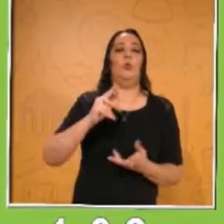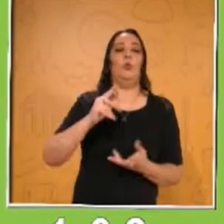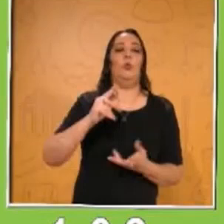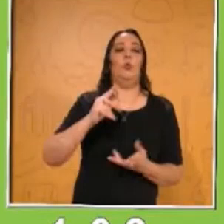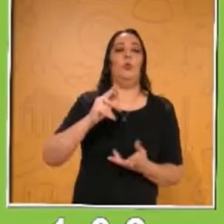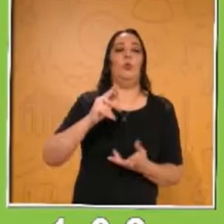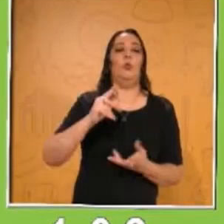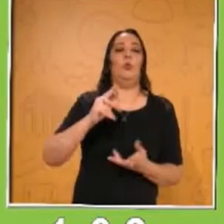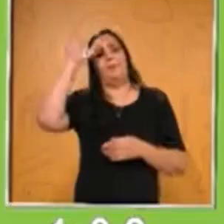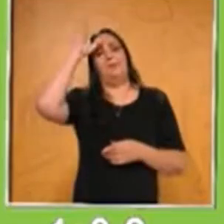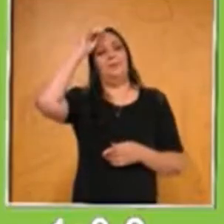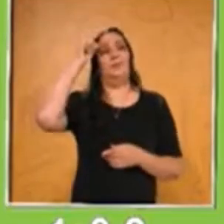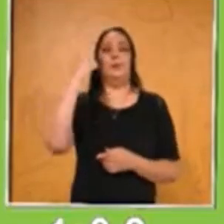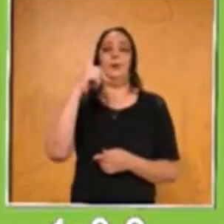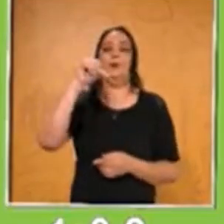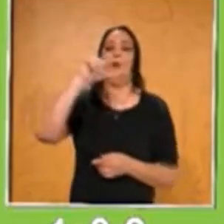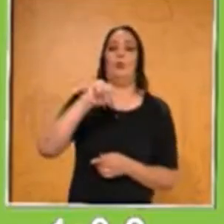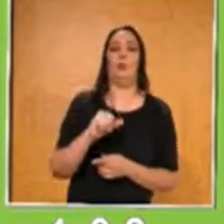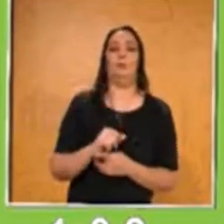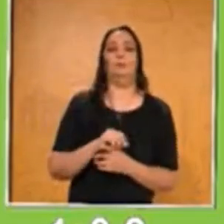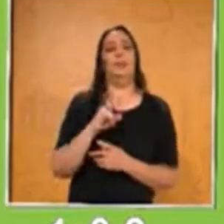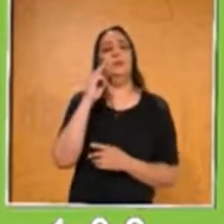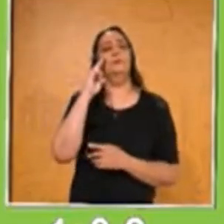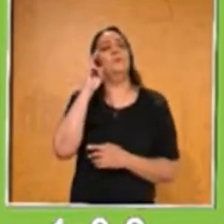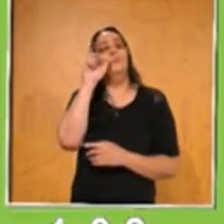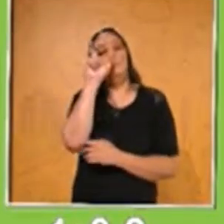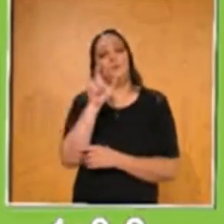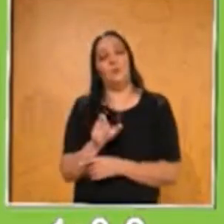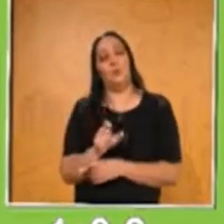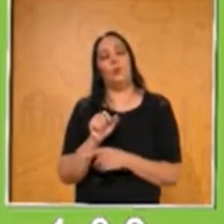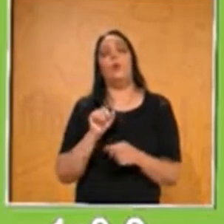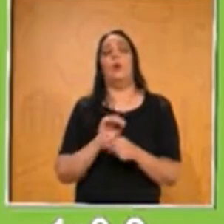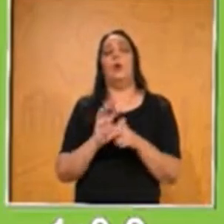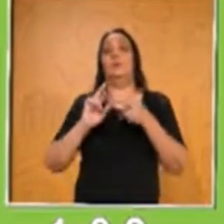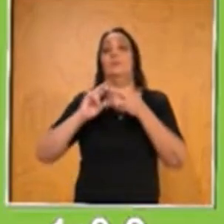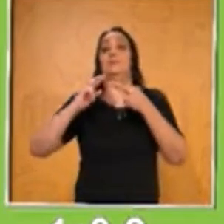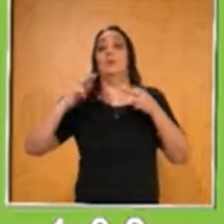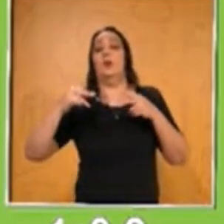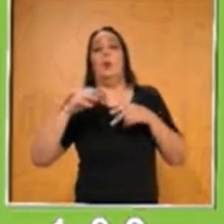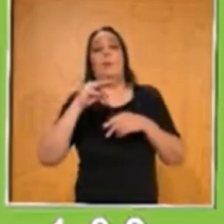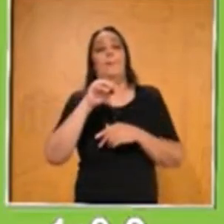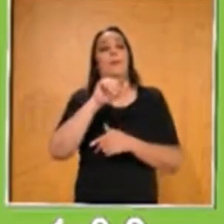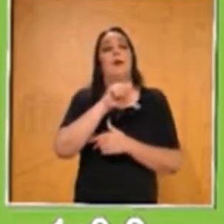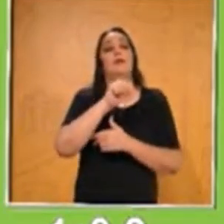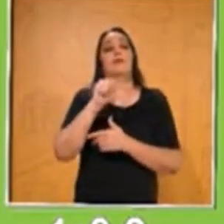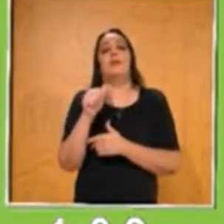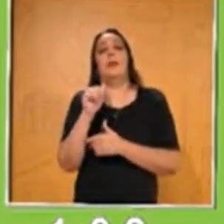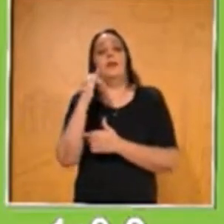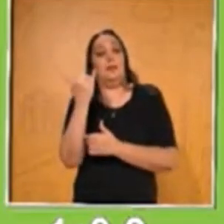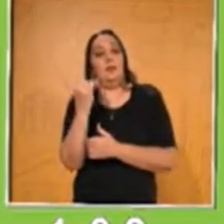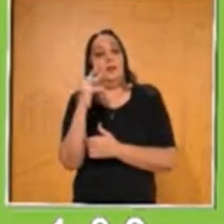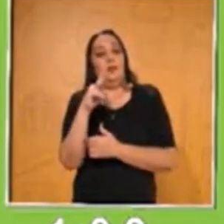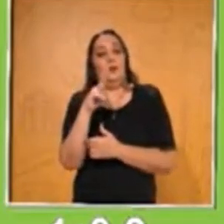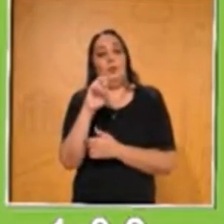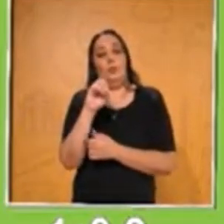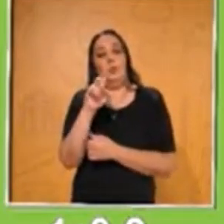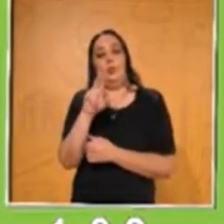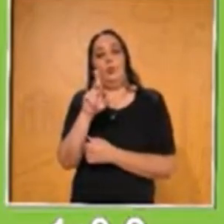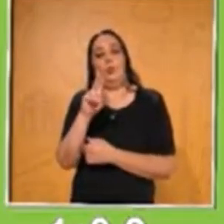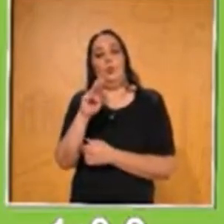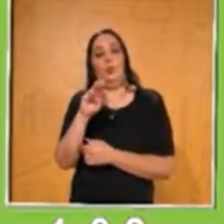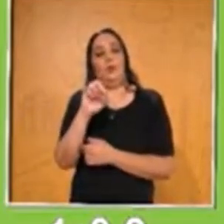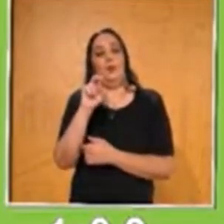esperado es que identifica la relación entre la masa y el volumen de objetos de diferentes